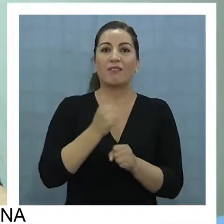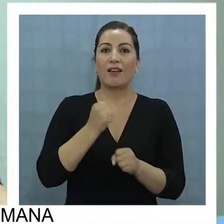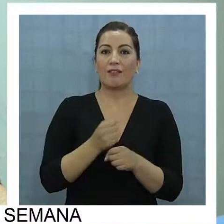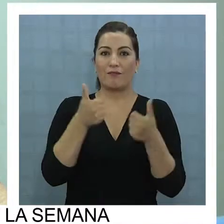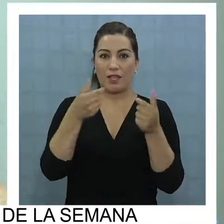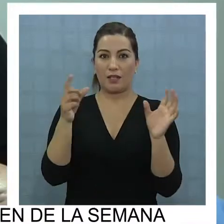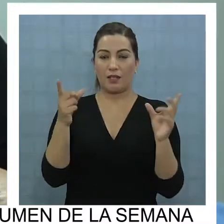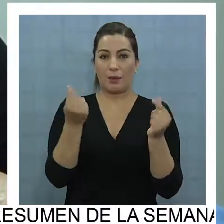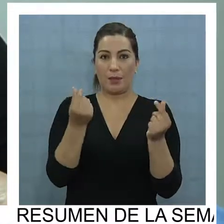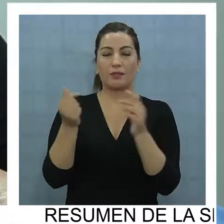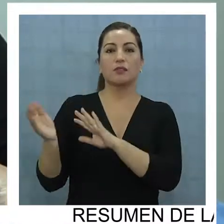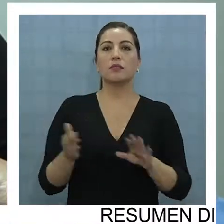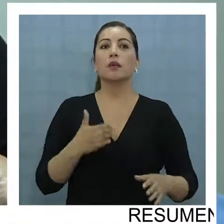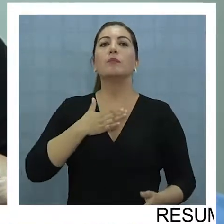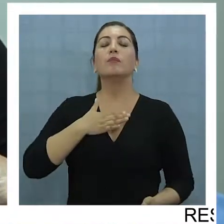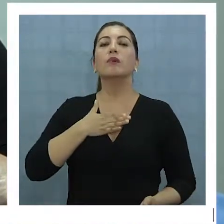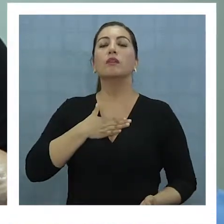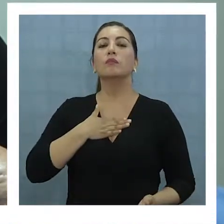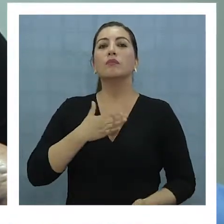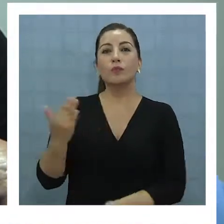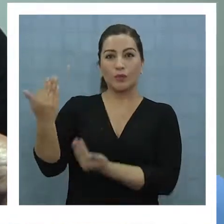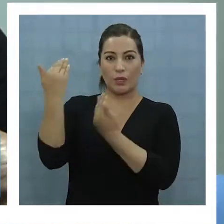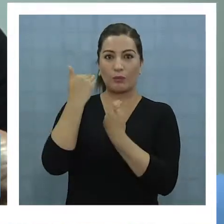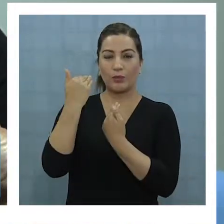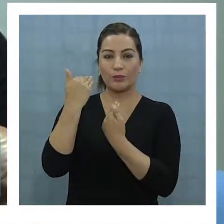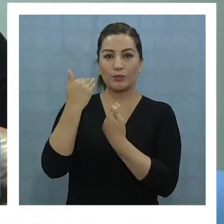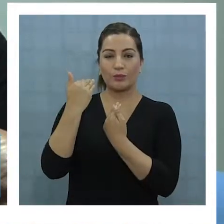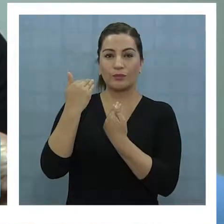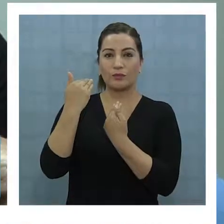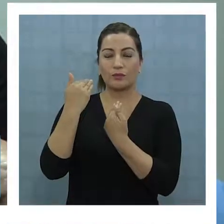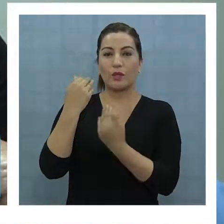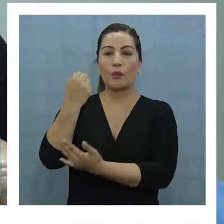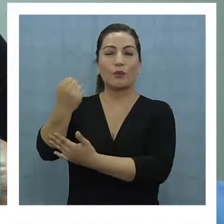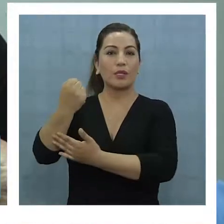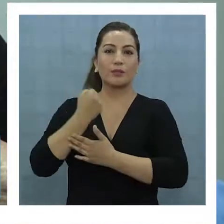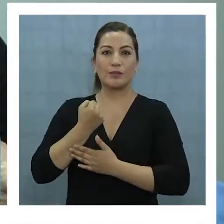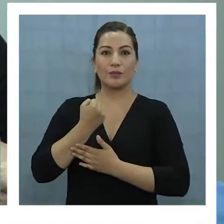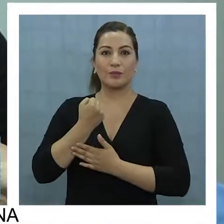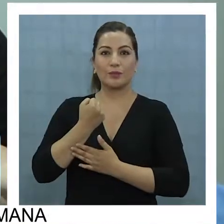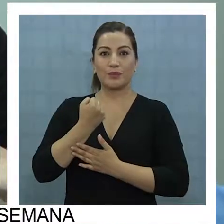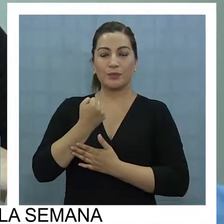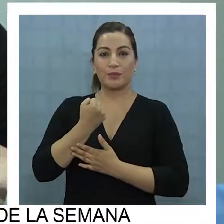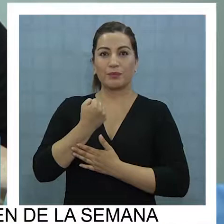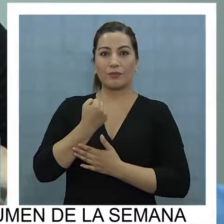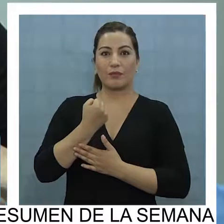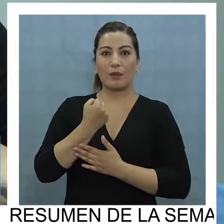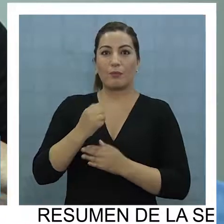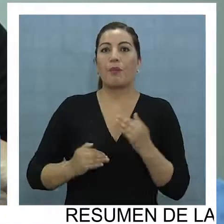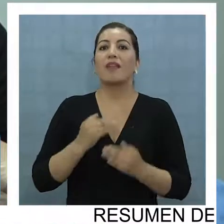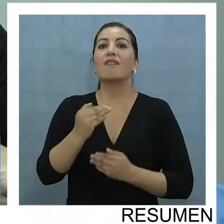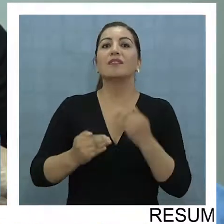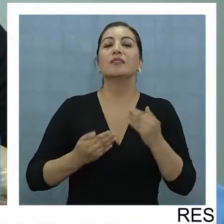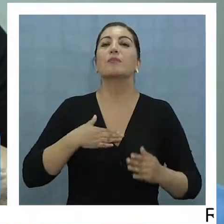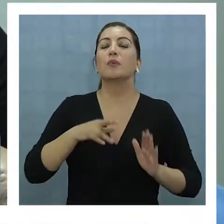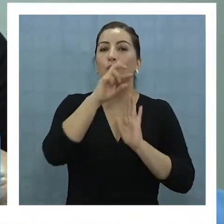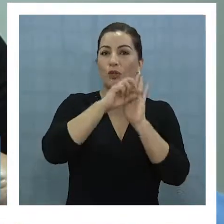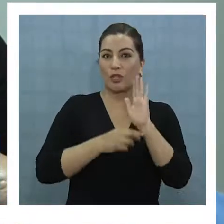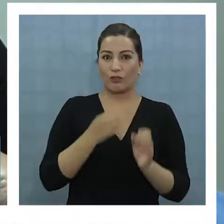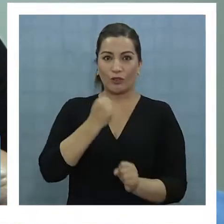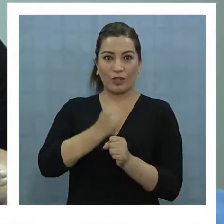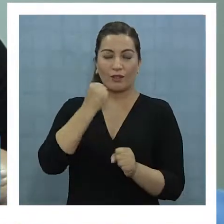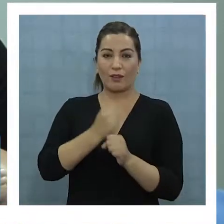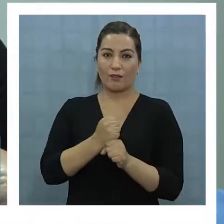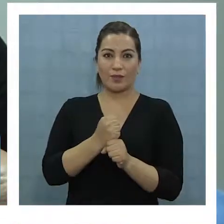el dinero. Para mí es un apoyo y una ayuda para poder salir adelante con mi proyecto de trabajo